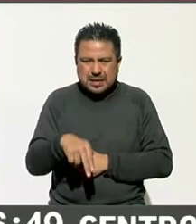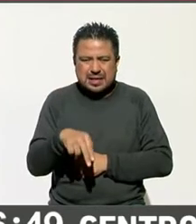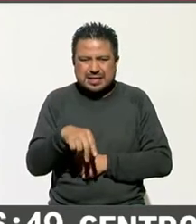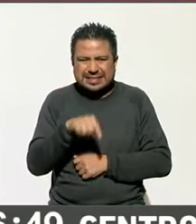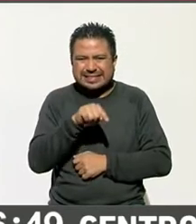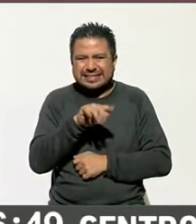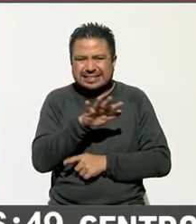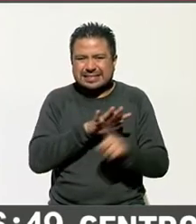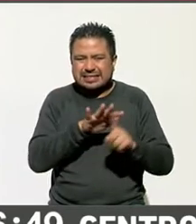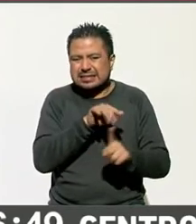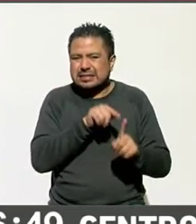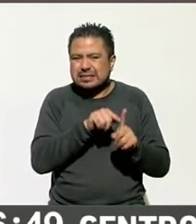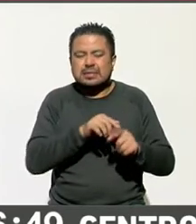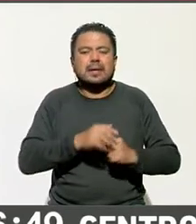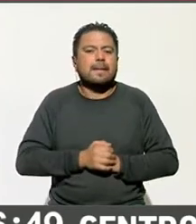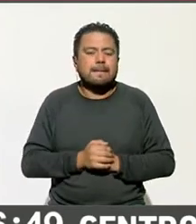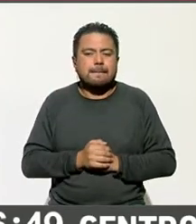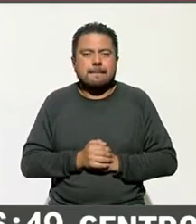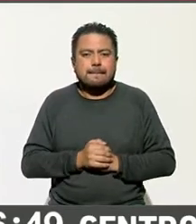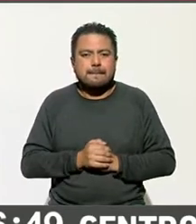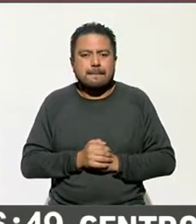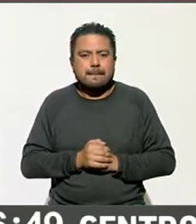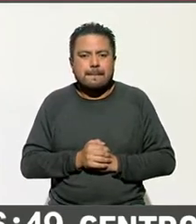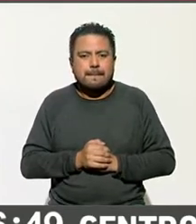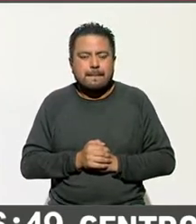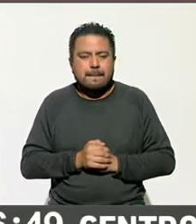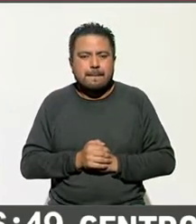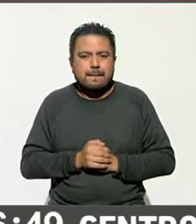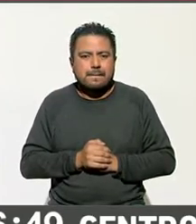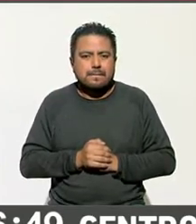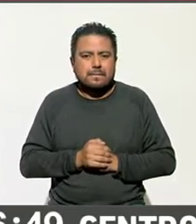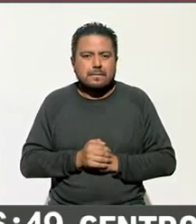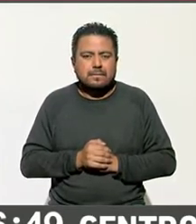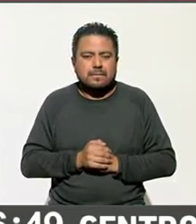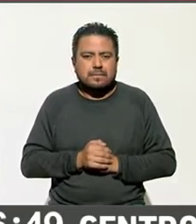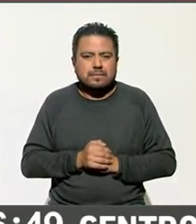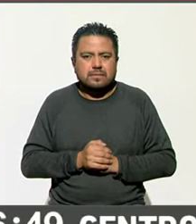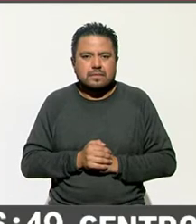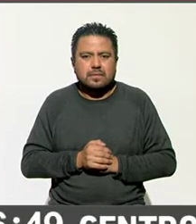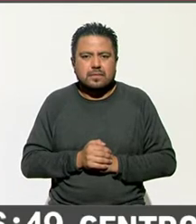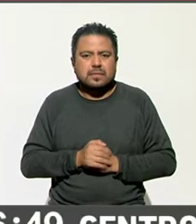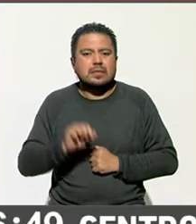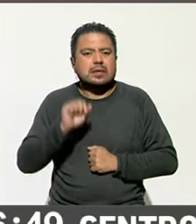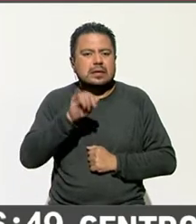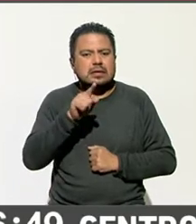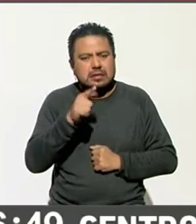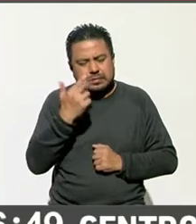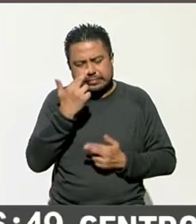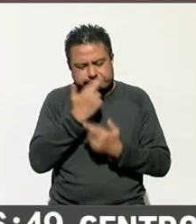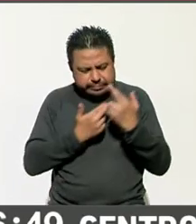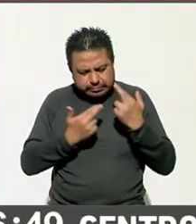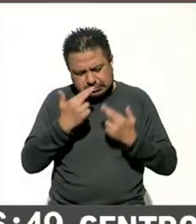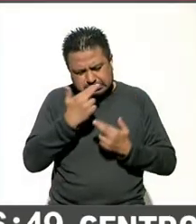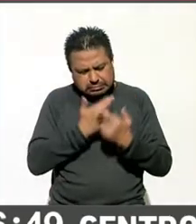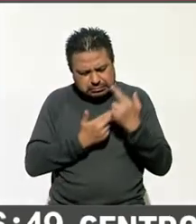si lo revisas,